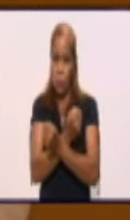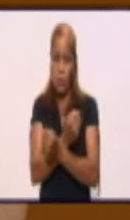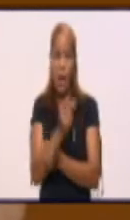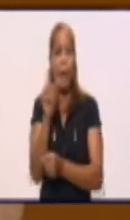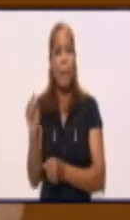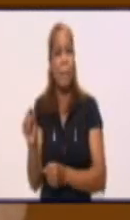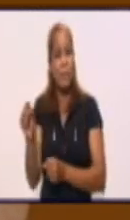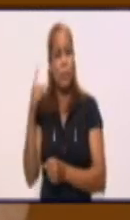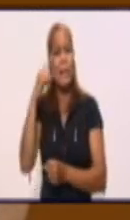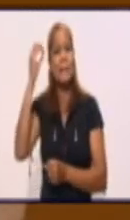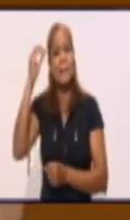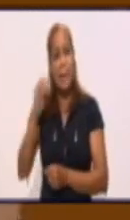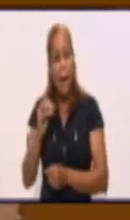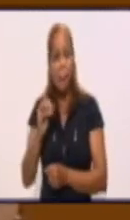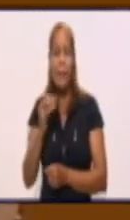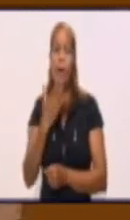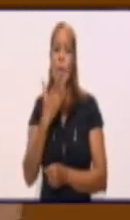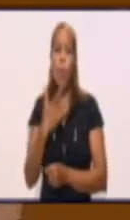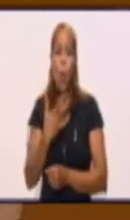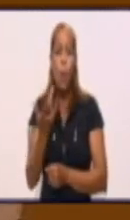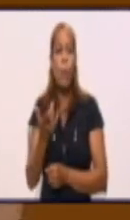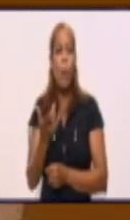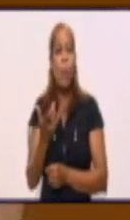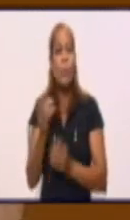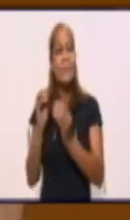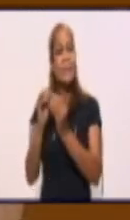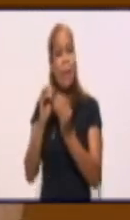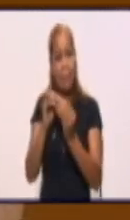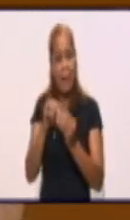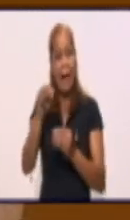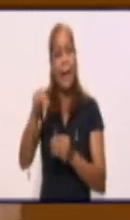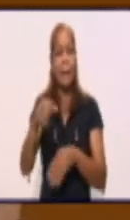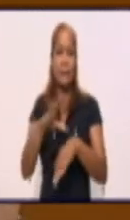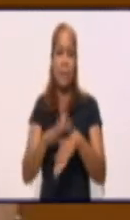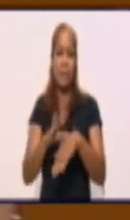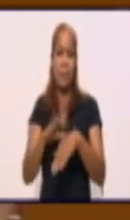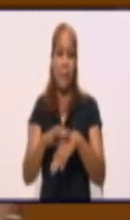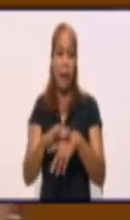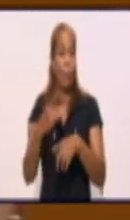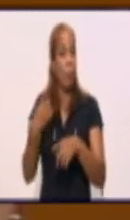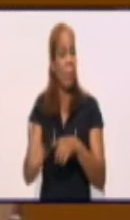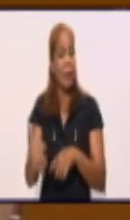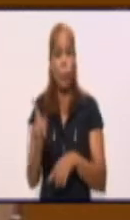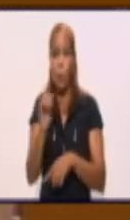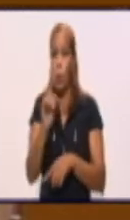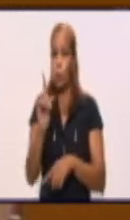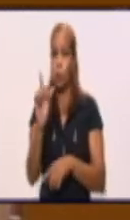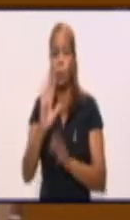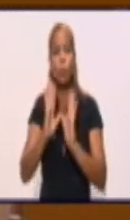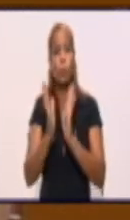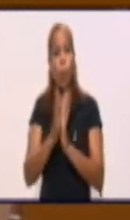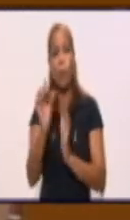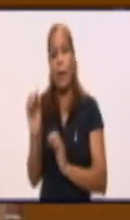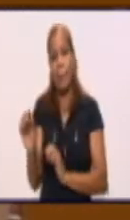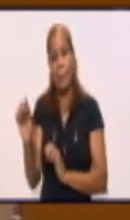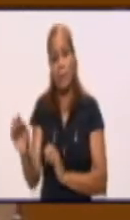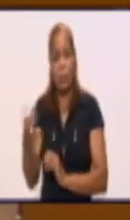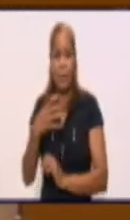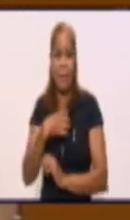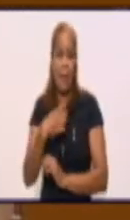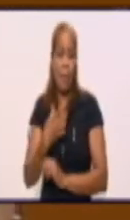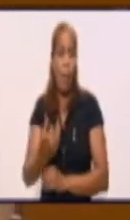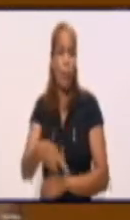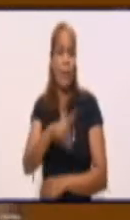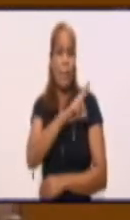cómo se transmite, las personas saben cómo evitar. Pero, sin embargo, no todos tenemos el mismo sentido de responsabilidad de hacer